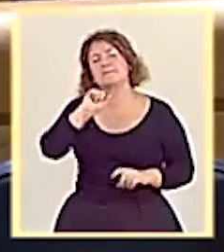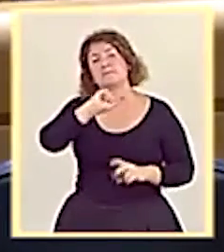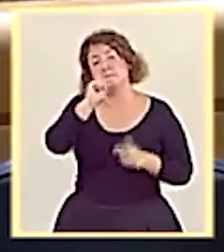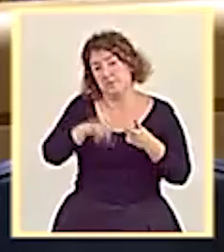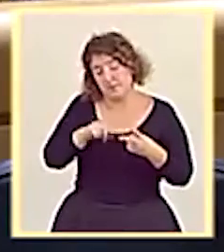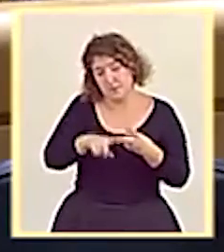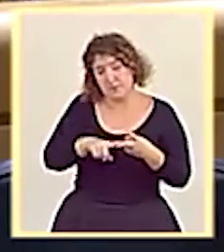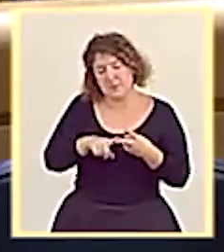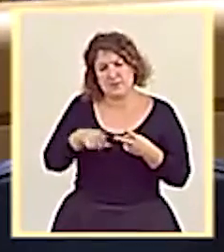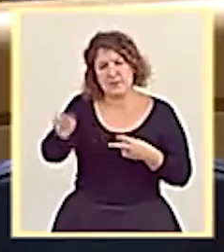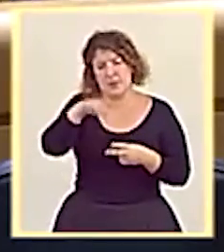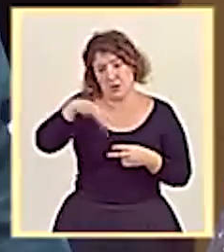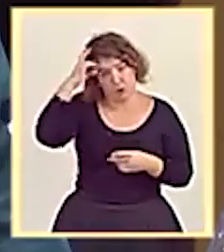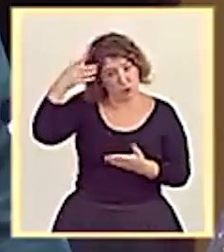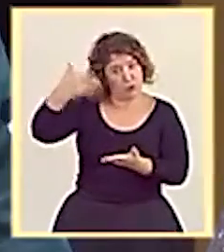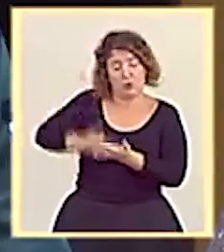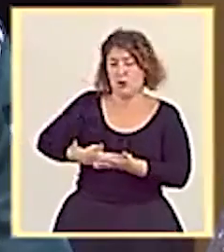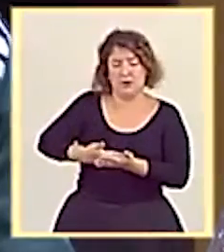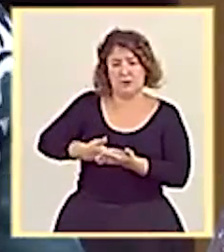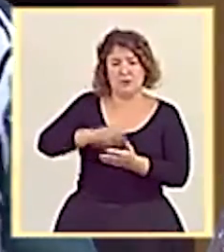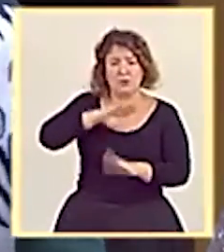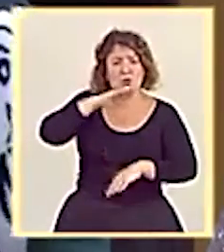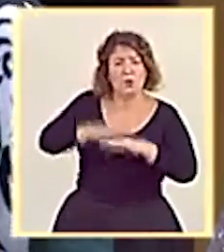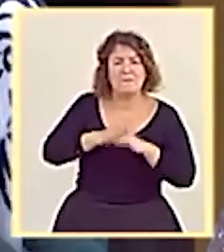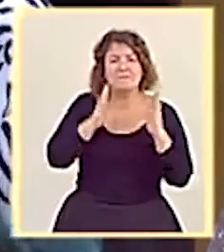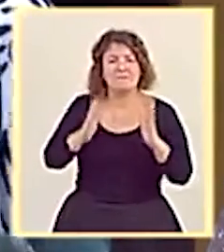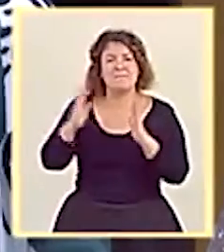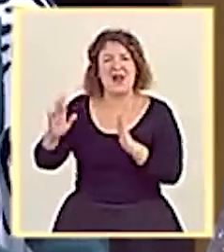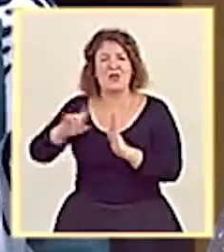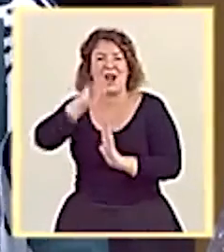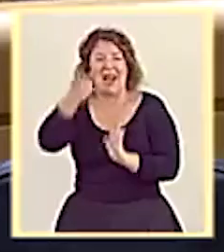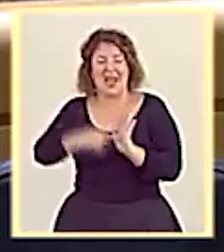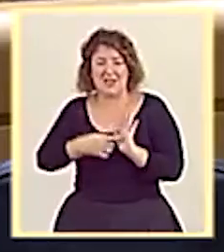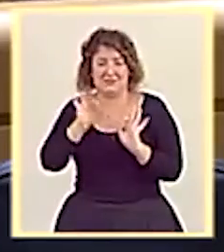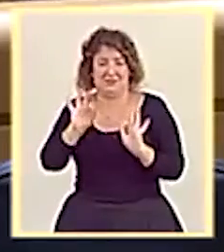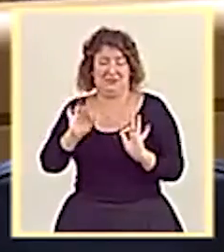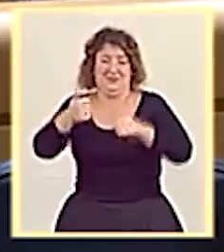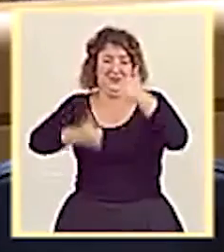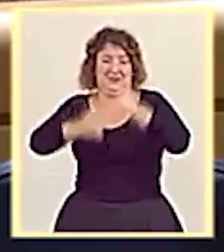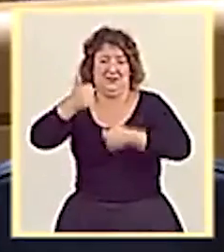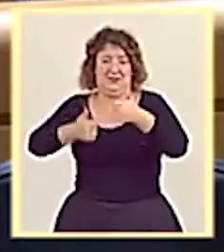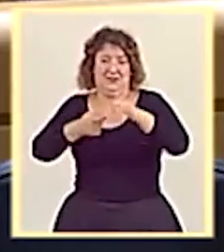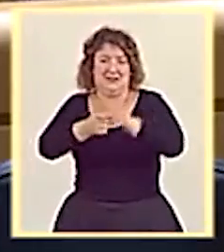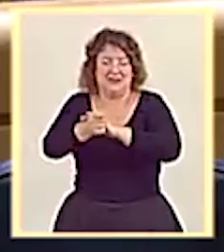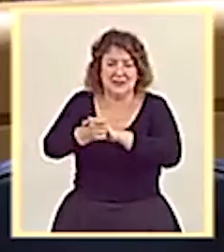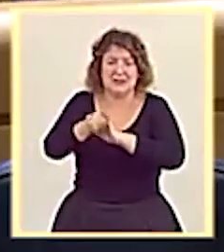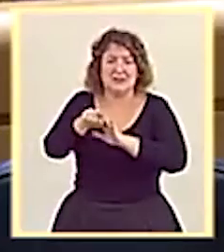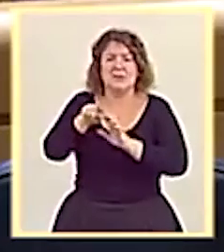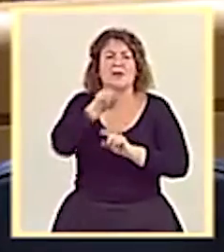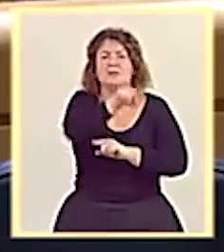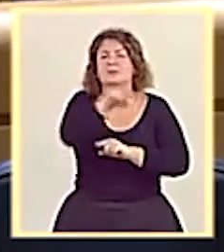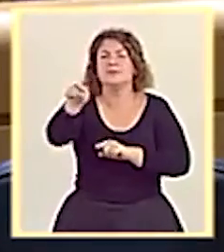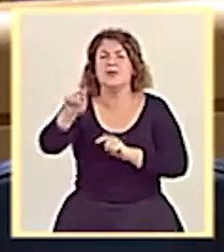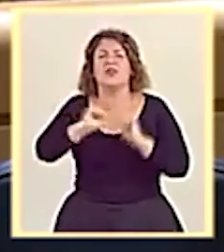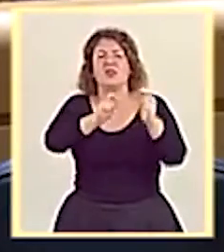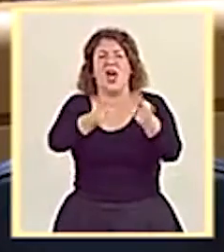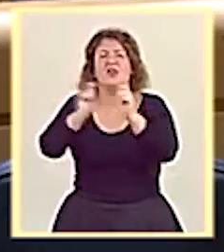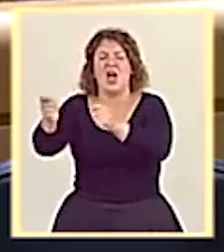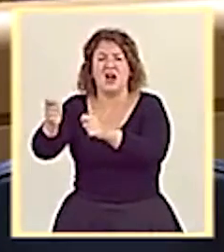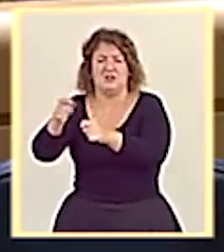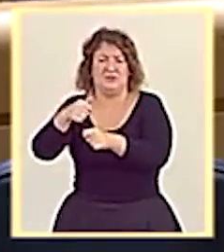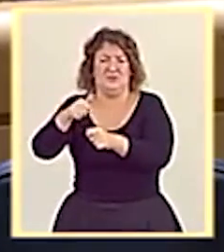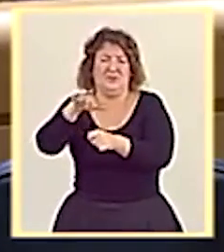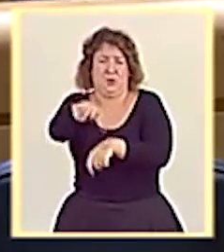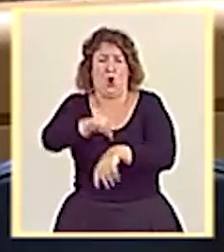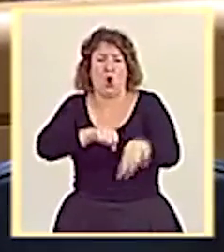Estoy seguro que usted nos sugiere que no cumplamos con los plazos y los requisitos legales a la hora de determinar a quién se le tiene que adjudicar una compra